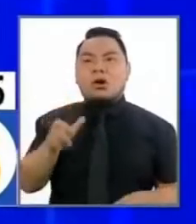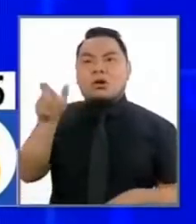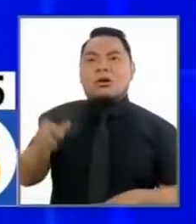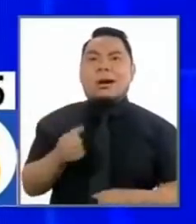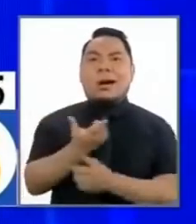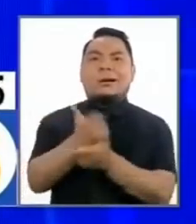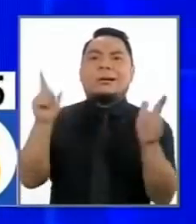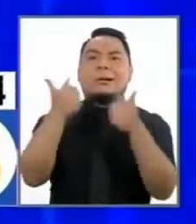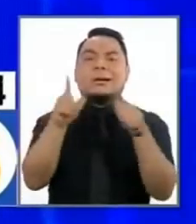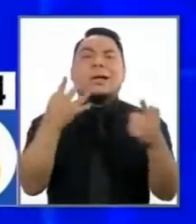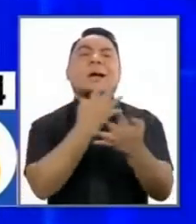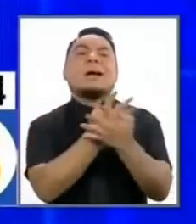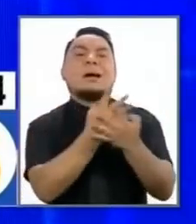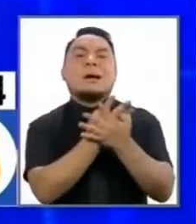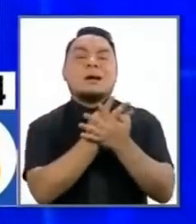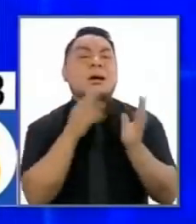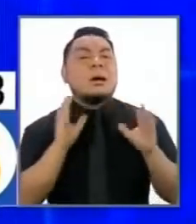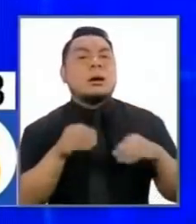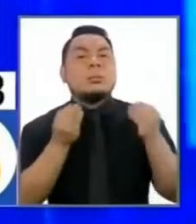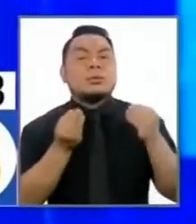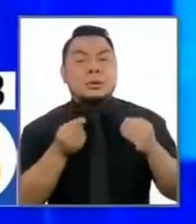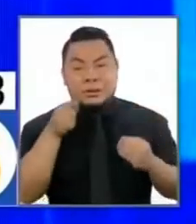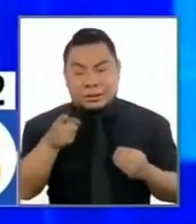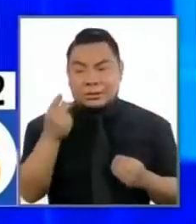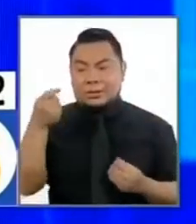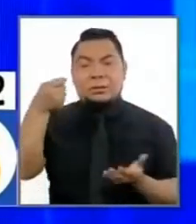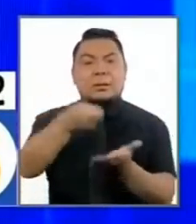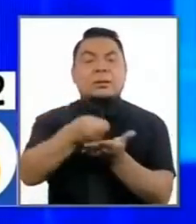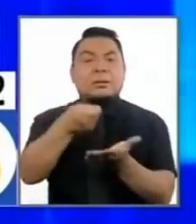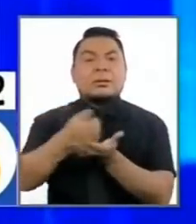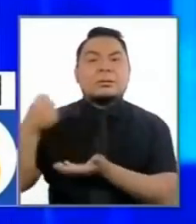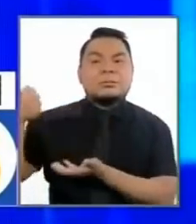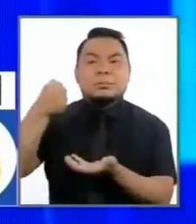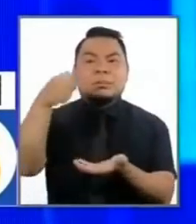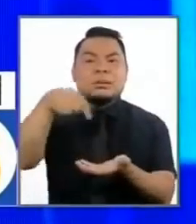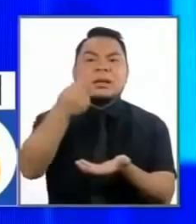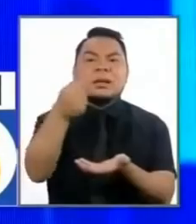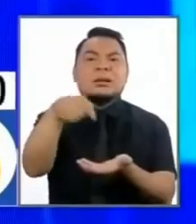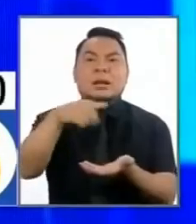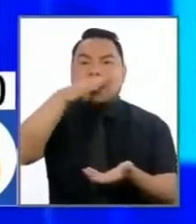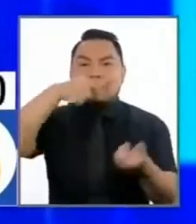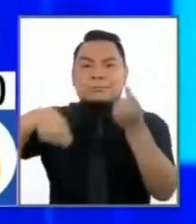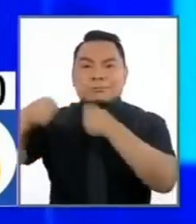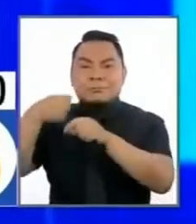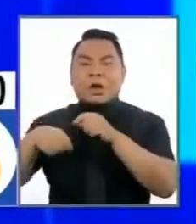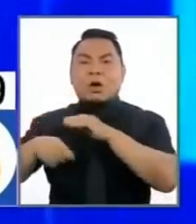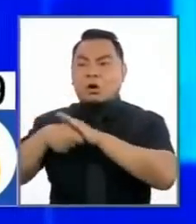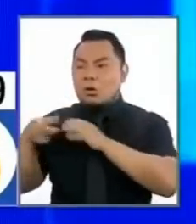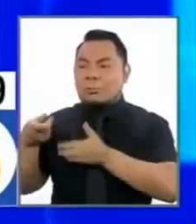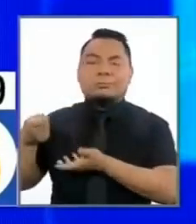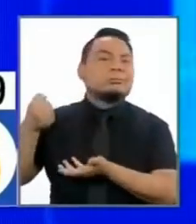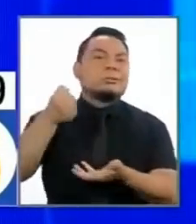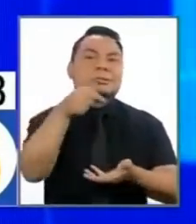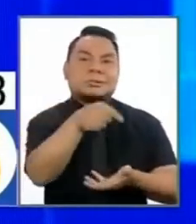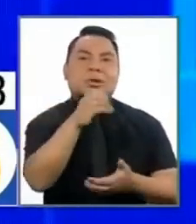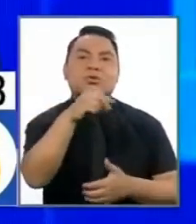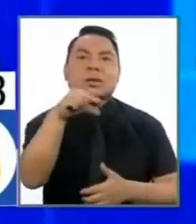las cárceles. ¿Por qué? Porque esos ingresos muchas veces vienen del narcotráfico y de la corrupción.